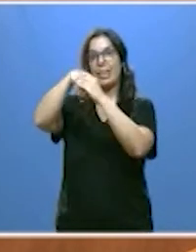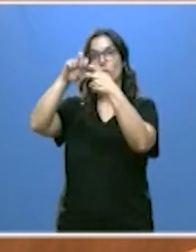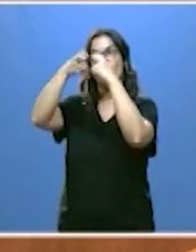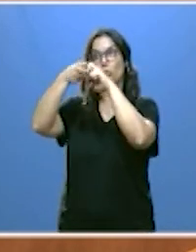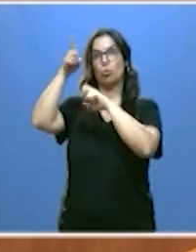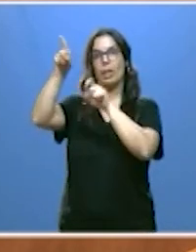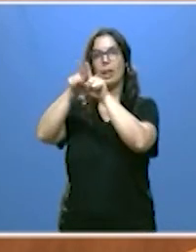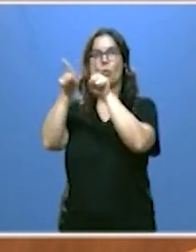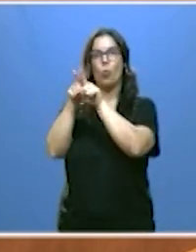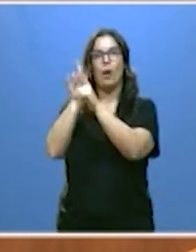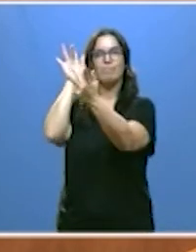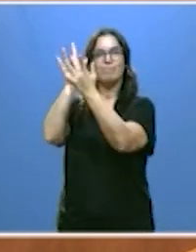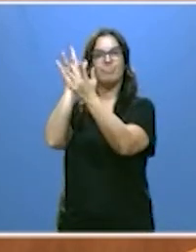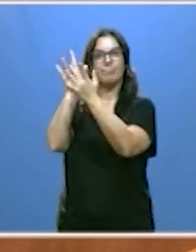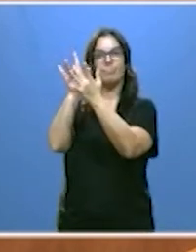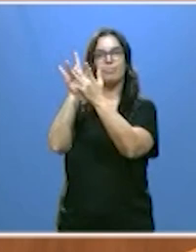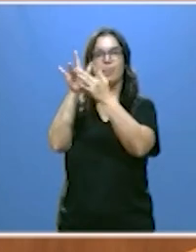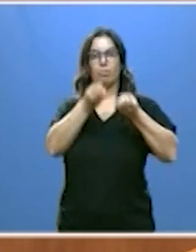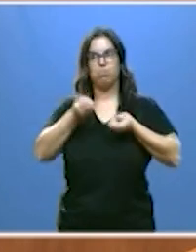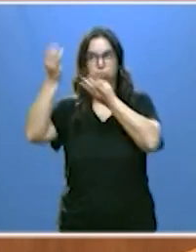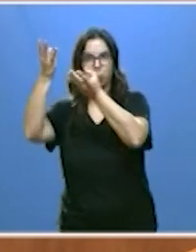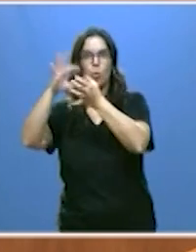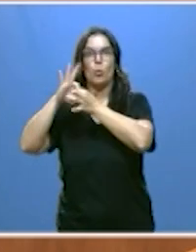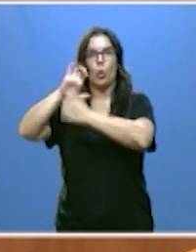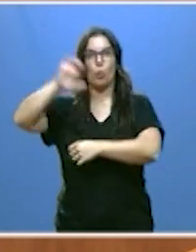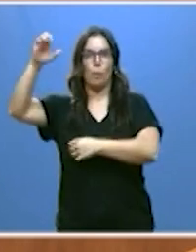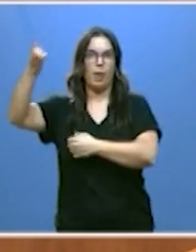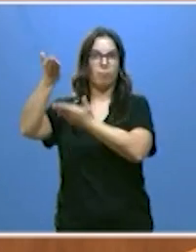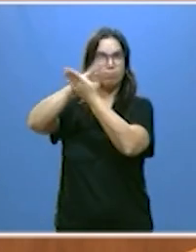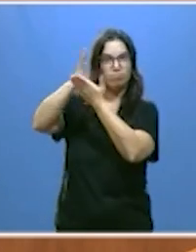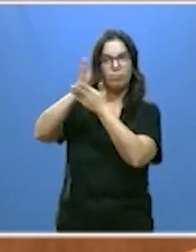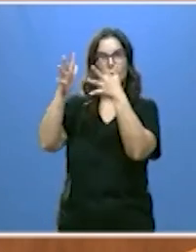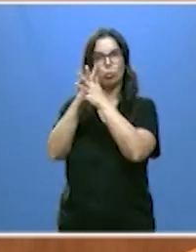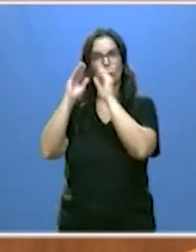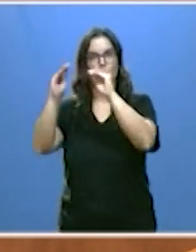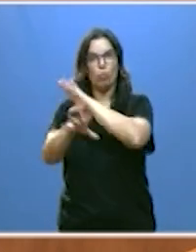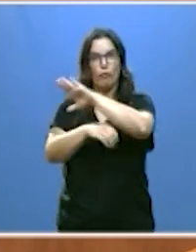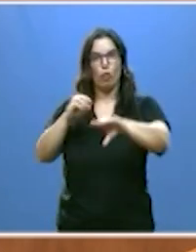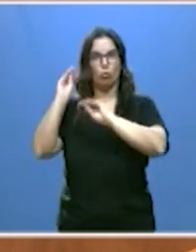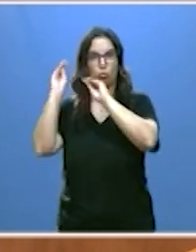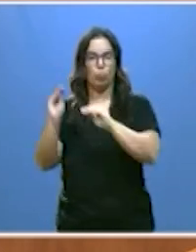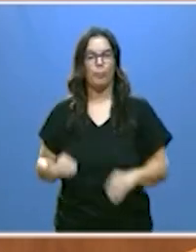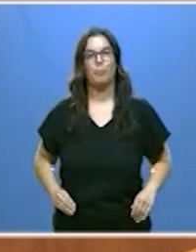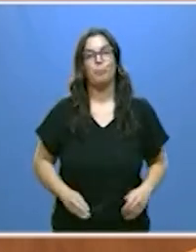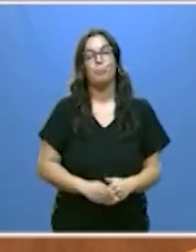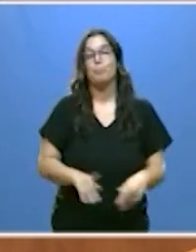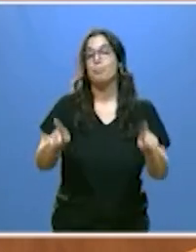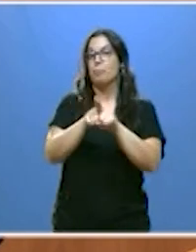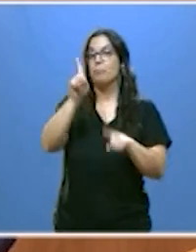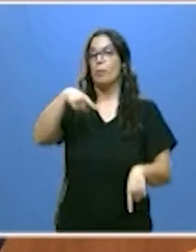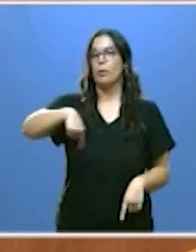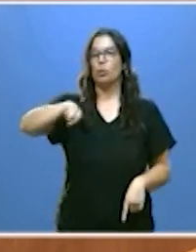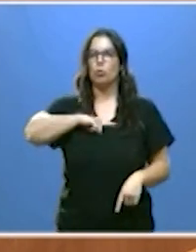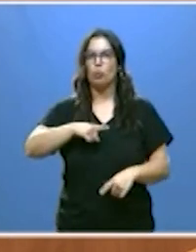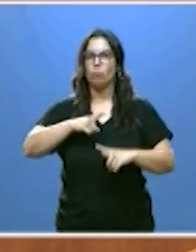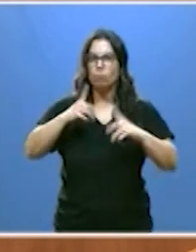enlace de nuestra tierra con la Unión Europea con sus estructuras y los fondos de igual manera nos volcamos en el